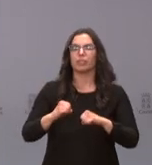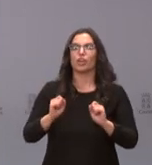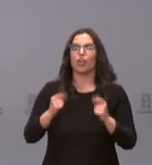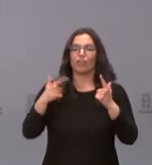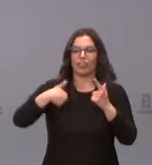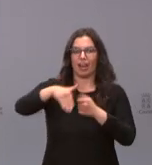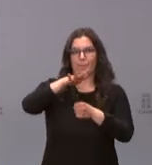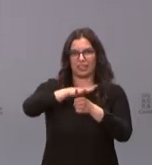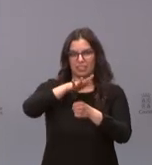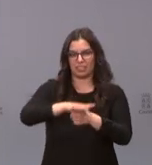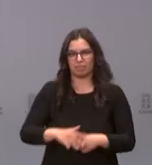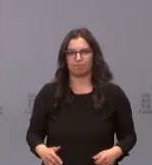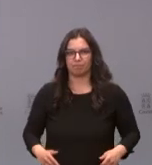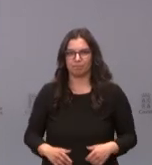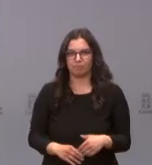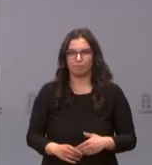el martes.